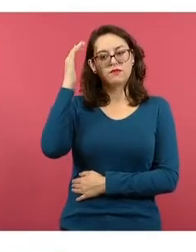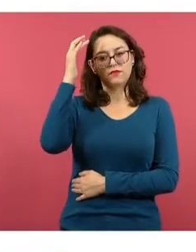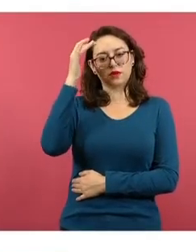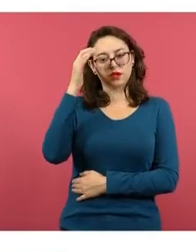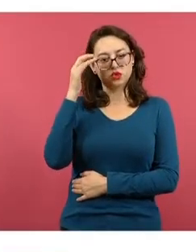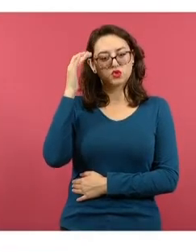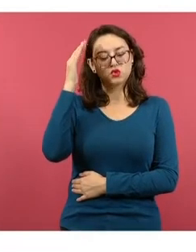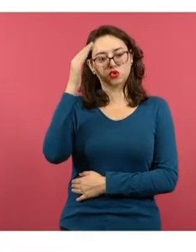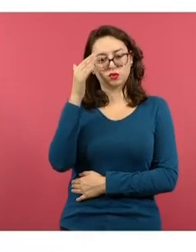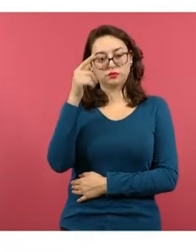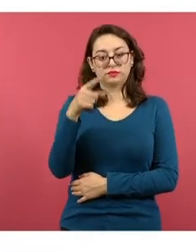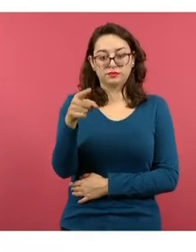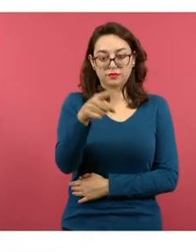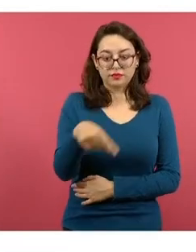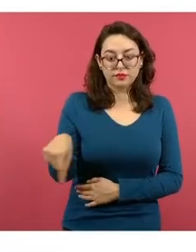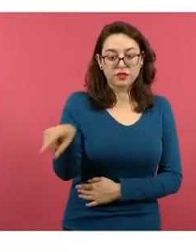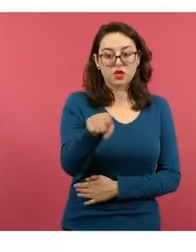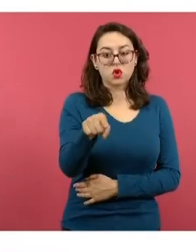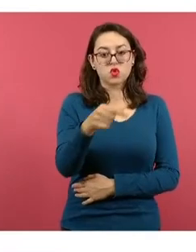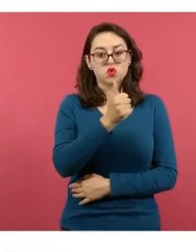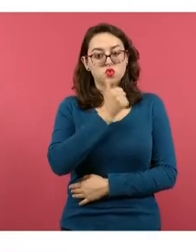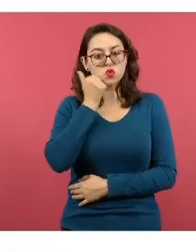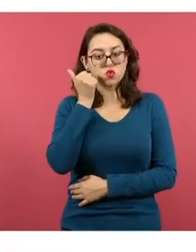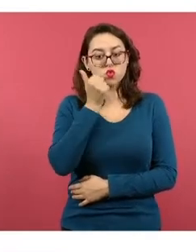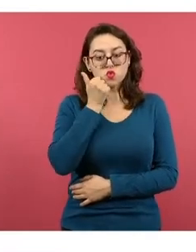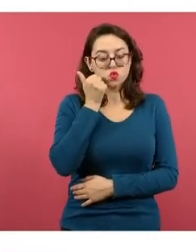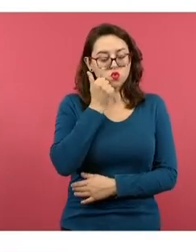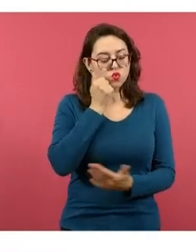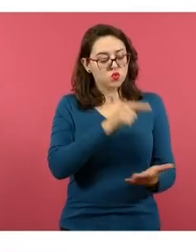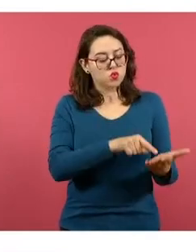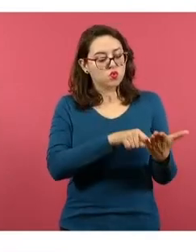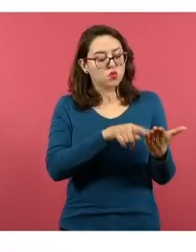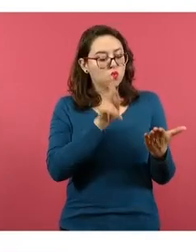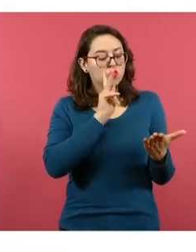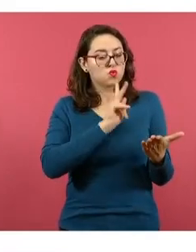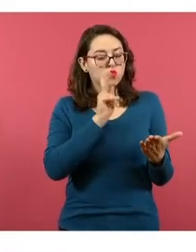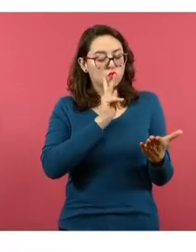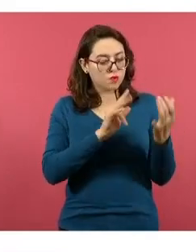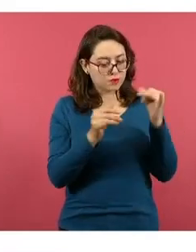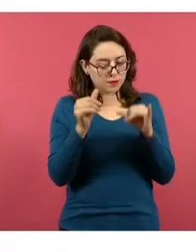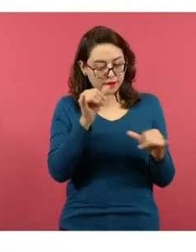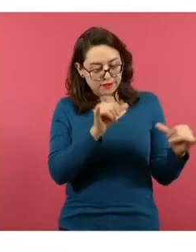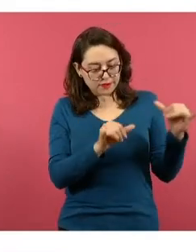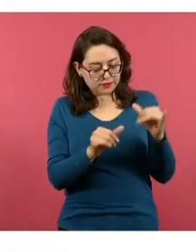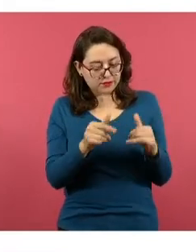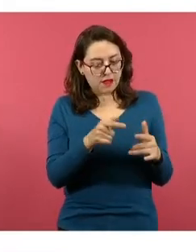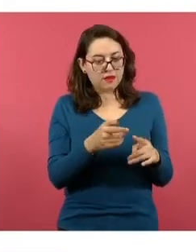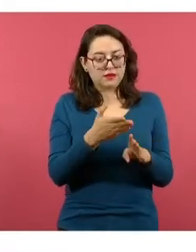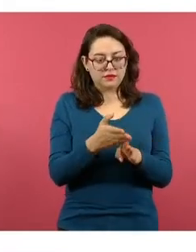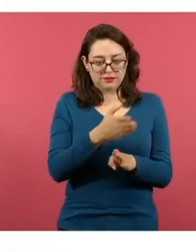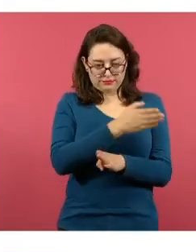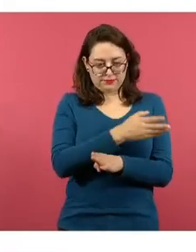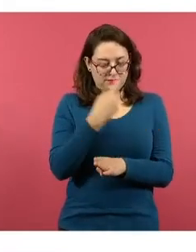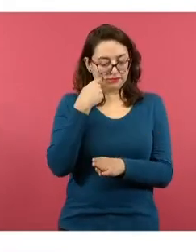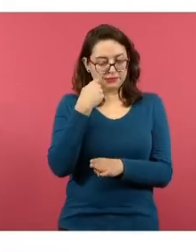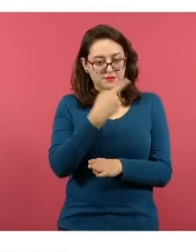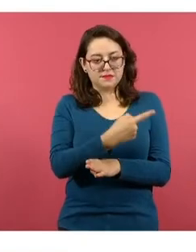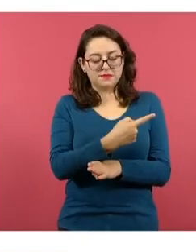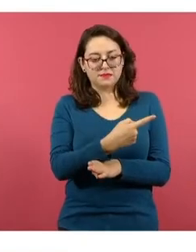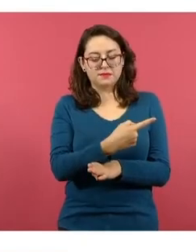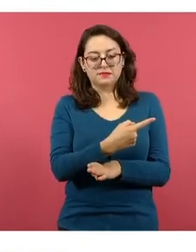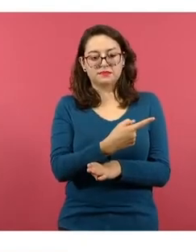revisó el prototipo, que es el experimento que presentaba en la diapositiva anterior,